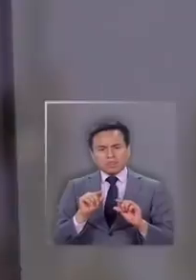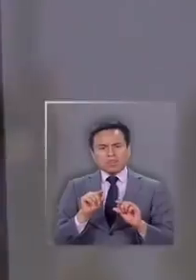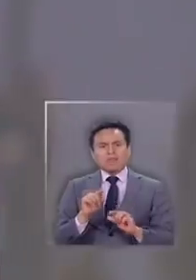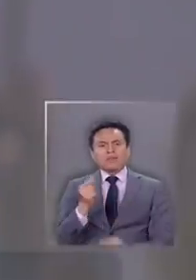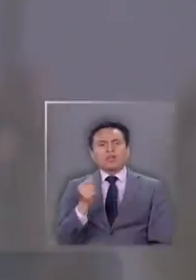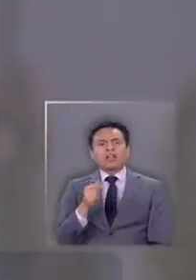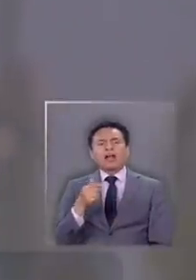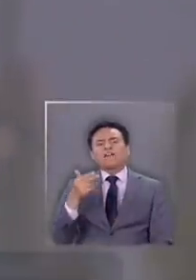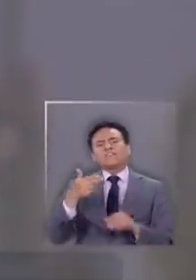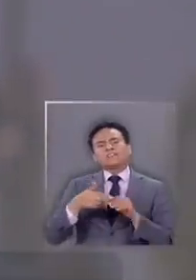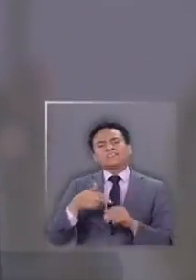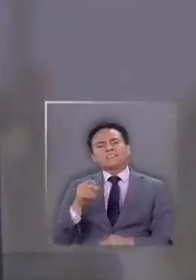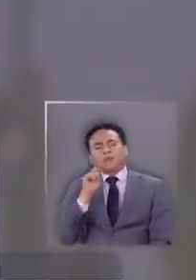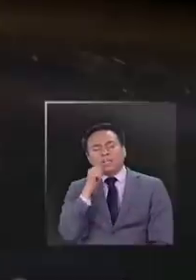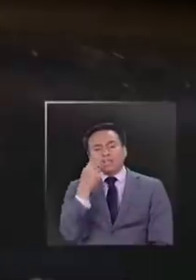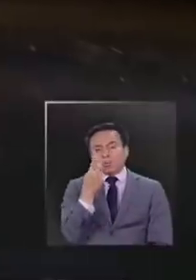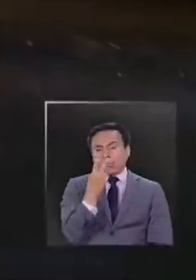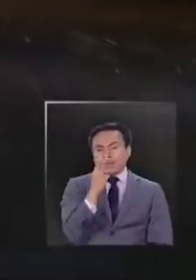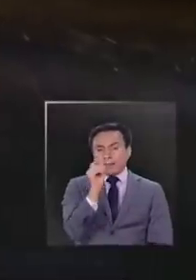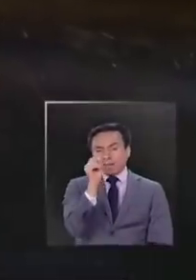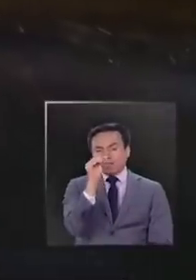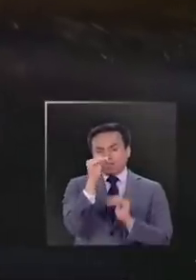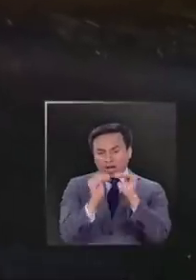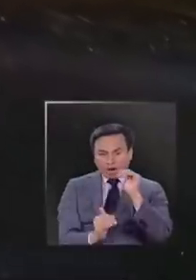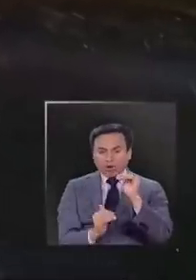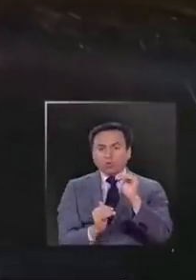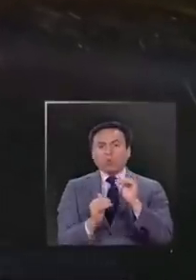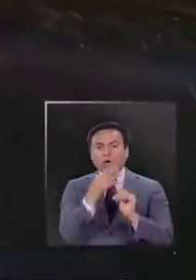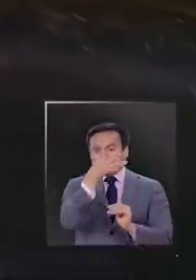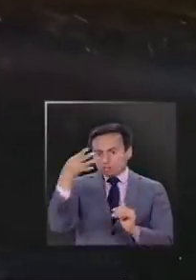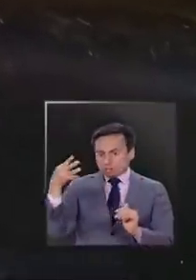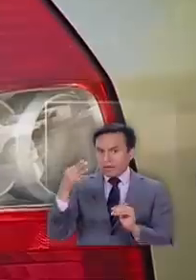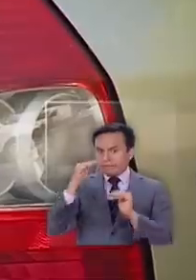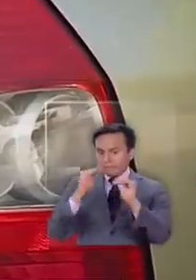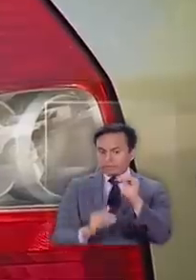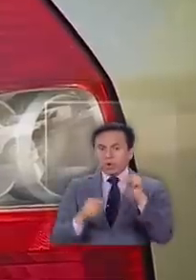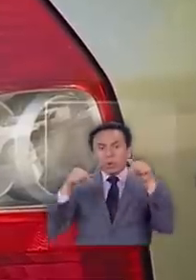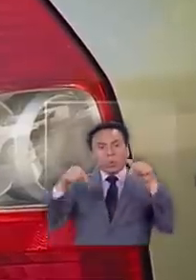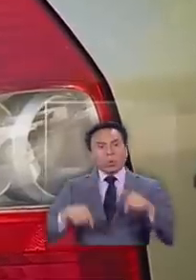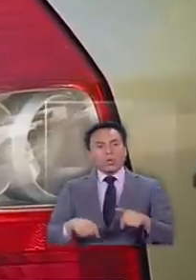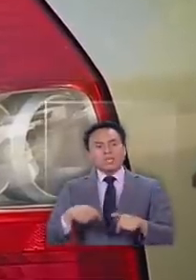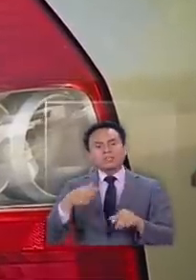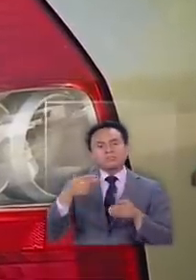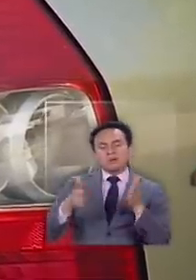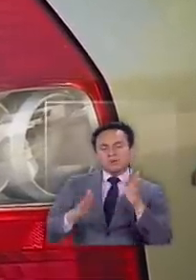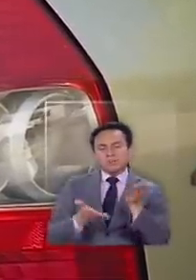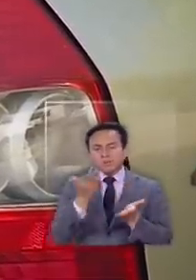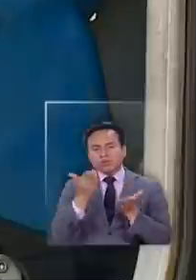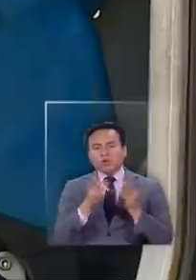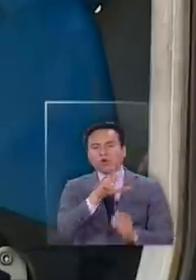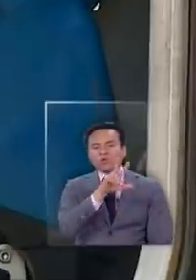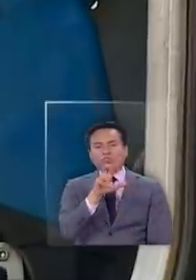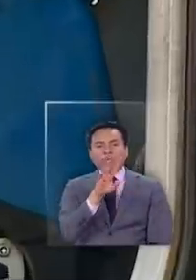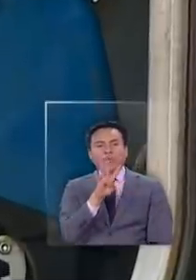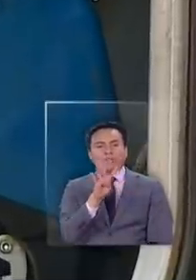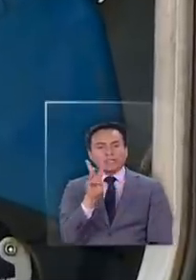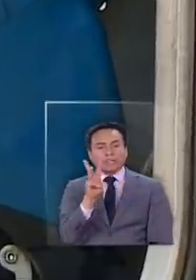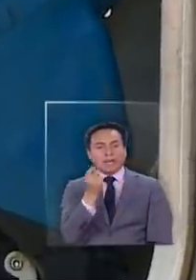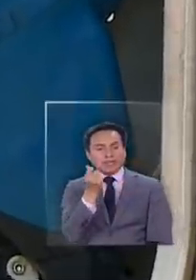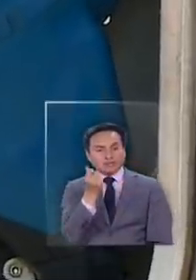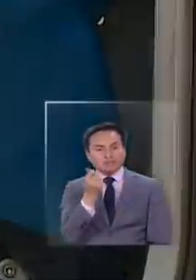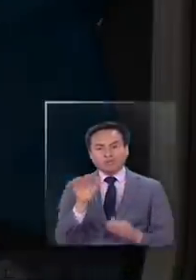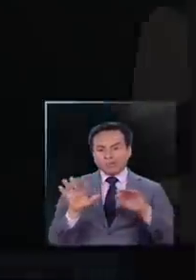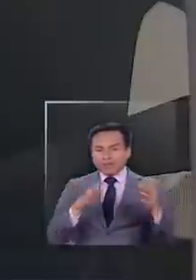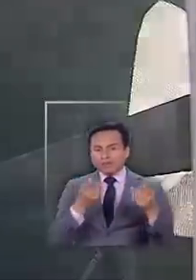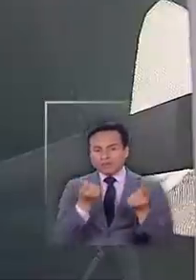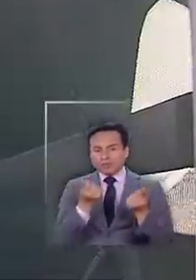el valor de la benzina retrocediera 40 pesos en las últimas cuatro semanas. Hoy el litro promedio cuesta 843 pesos.